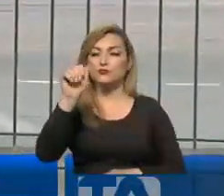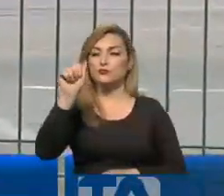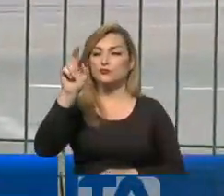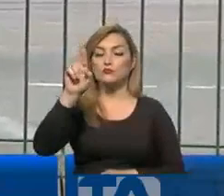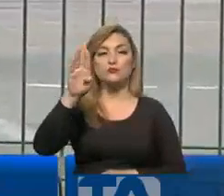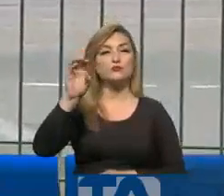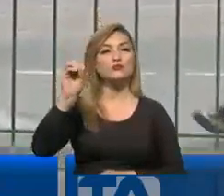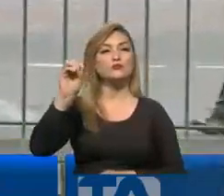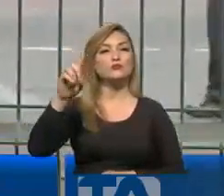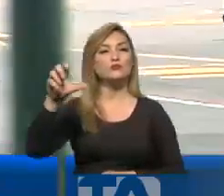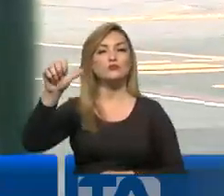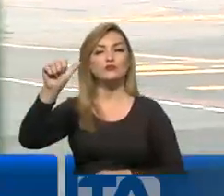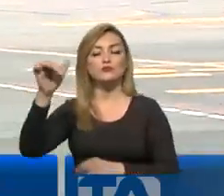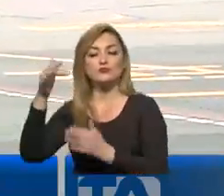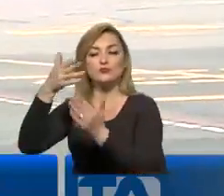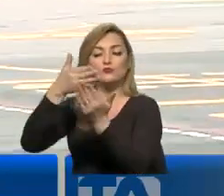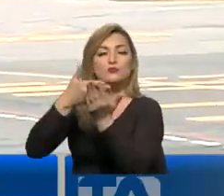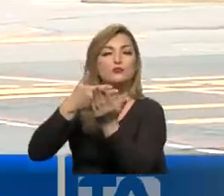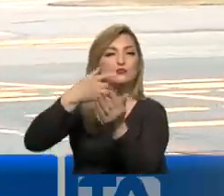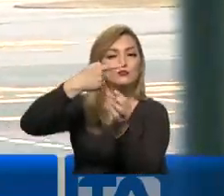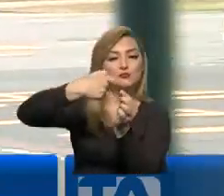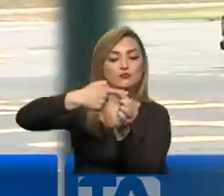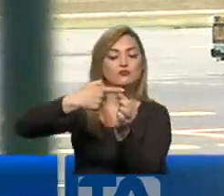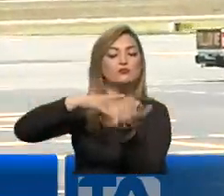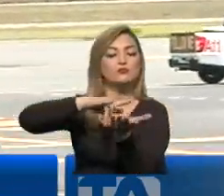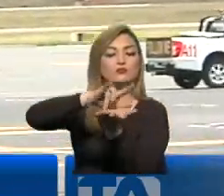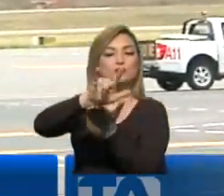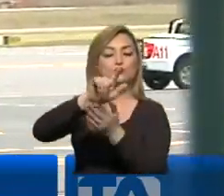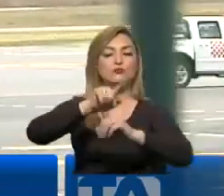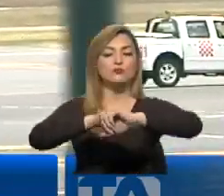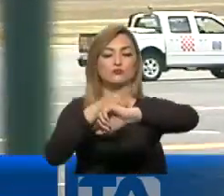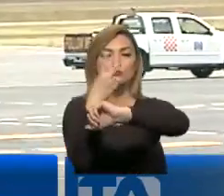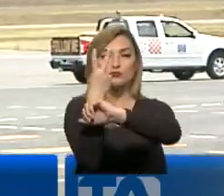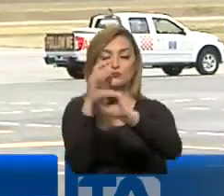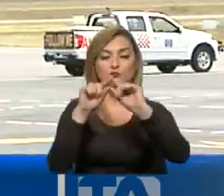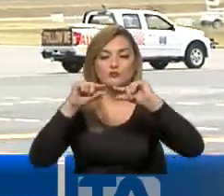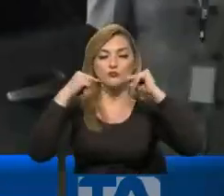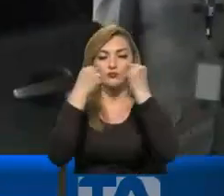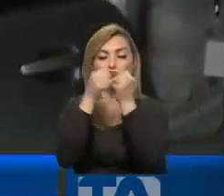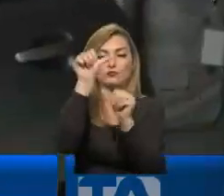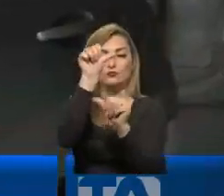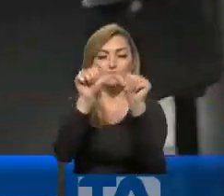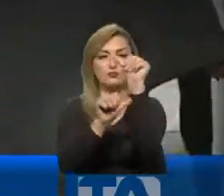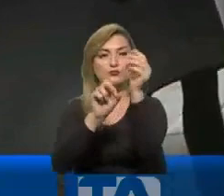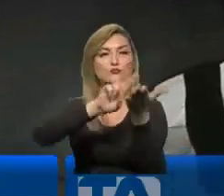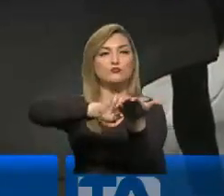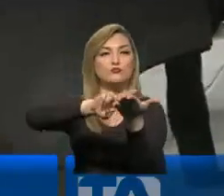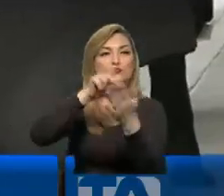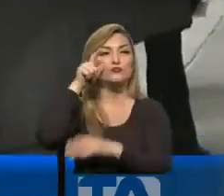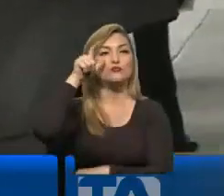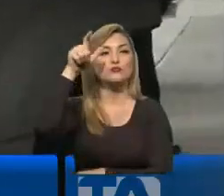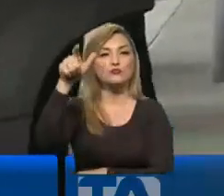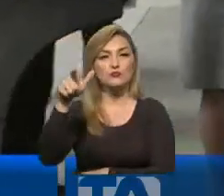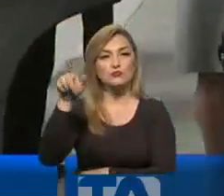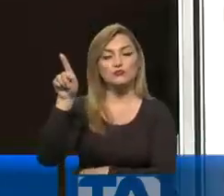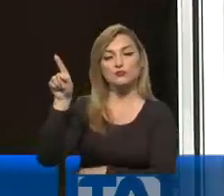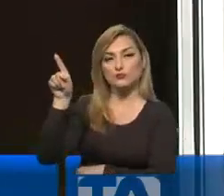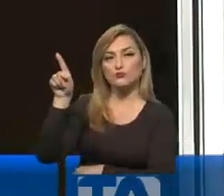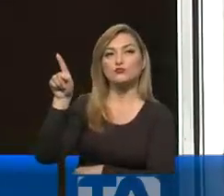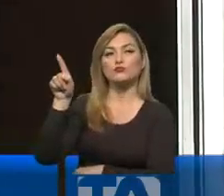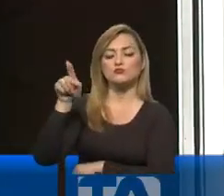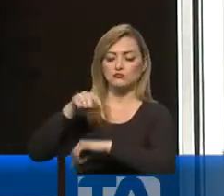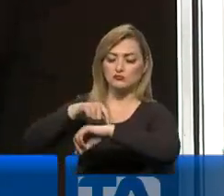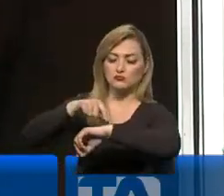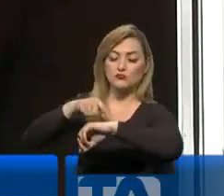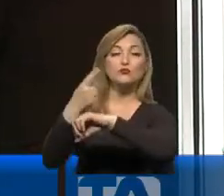a Quito pasado el mediodía con una comitiva de asesores que se reunieron con la fiscal general del Estado durante